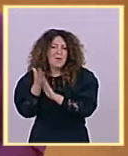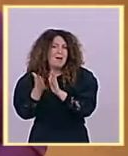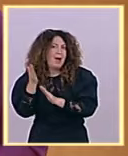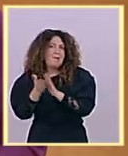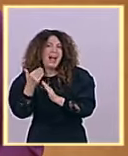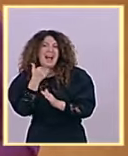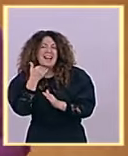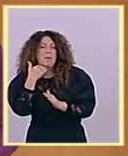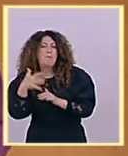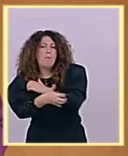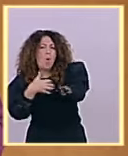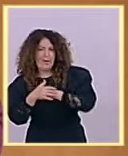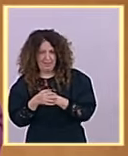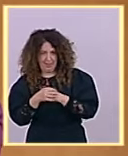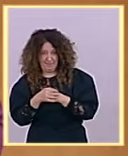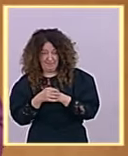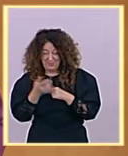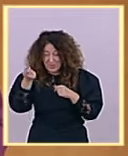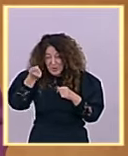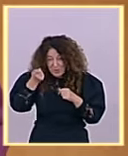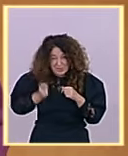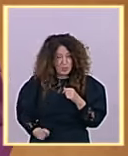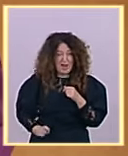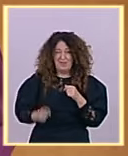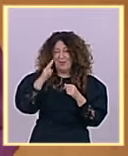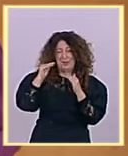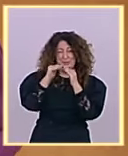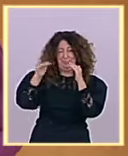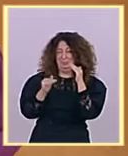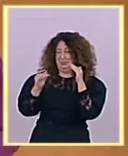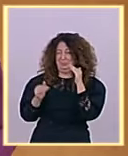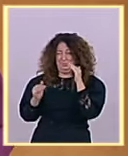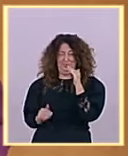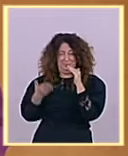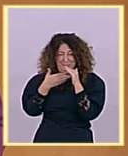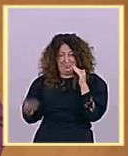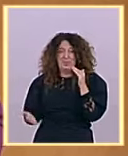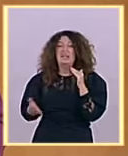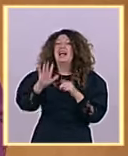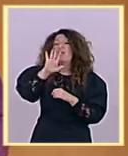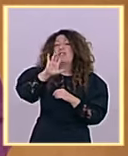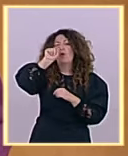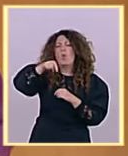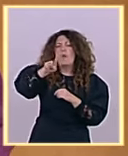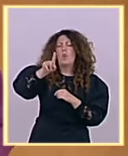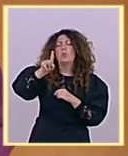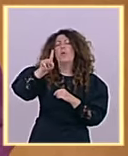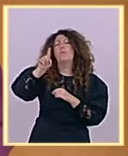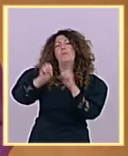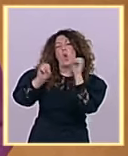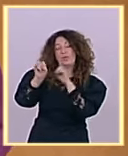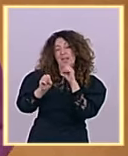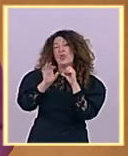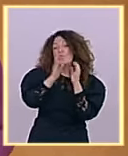devaluación salarial bajaron un 5,1% durante la gestión del partido popular la deuda pública